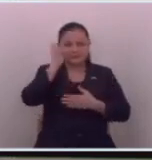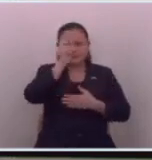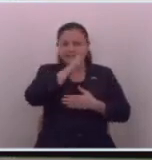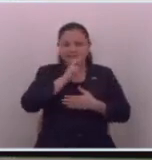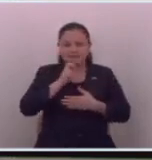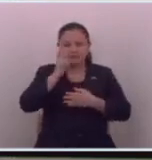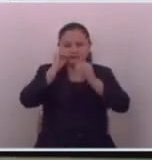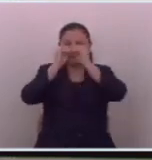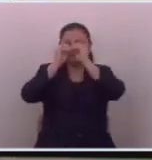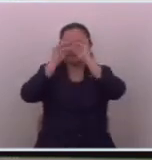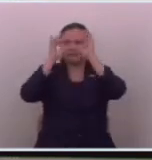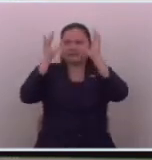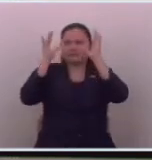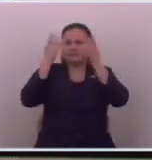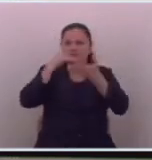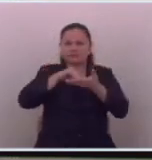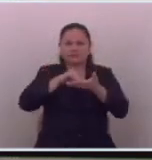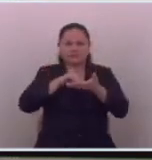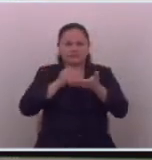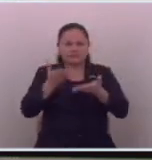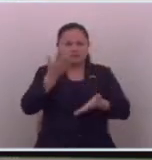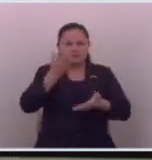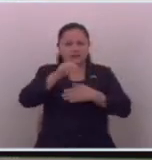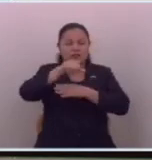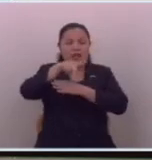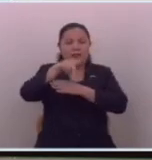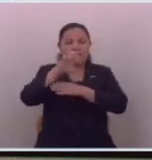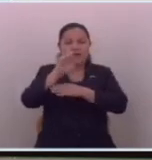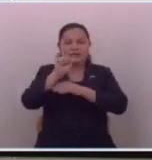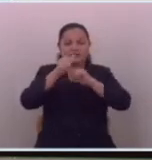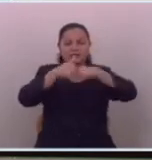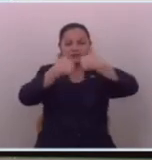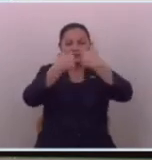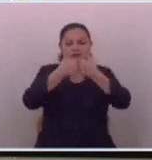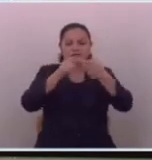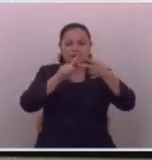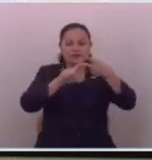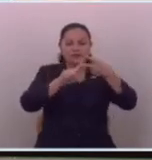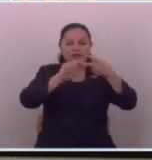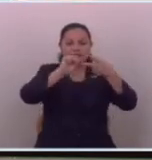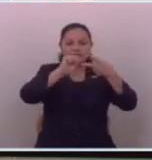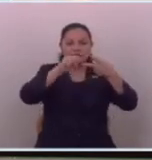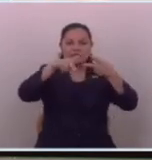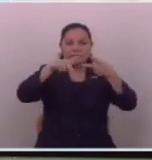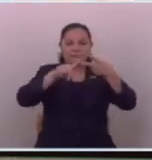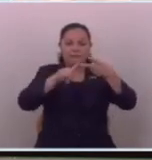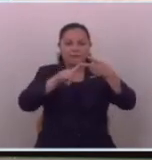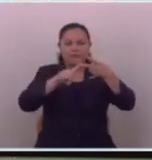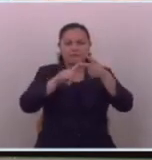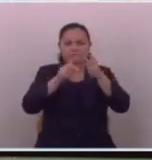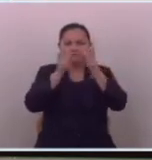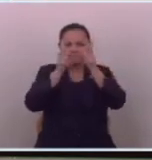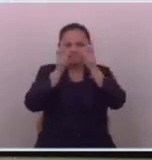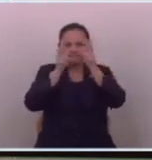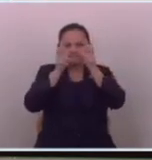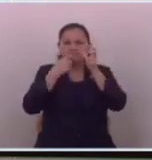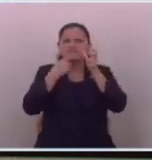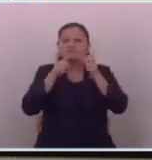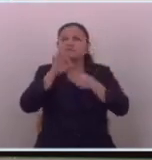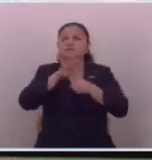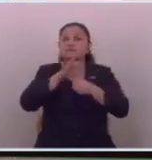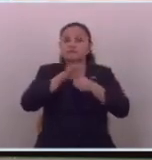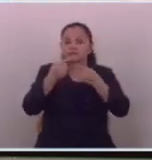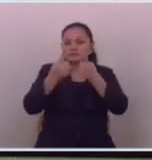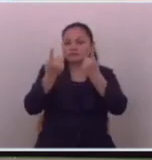me imagino que repito que la APES y la CIP deben de estar expectantes para ver quiénes van a